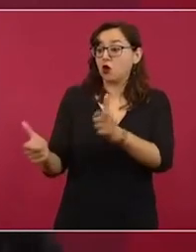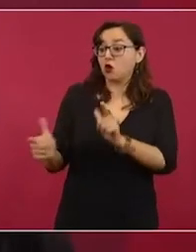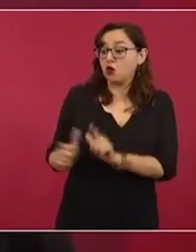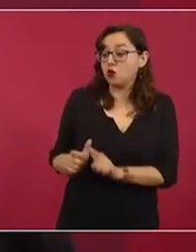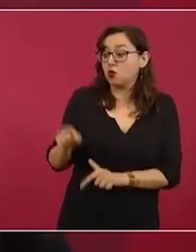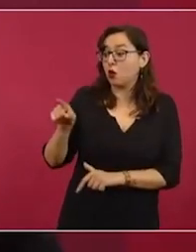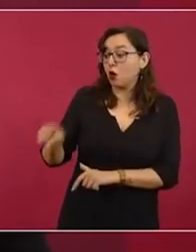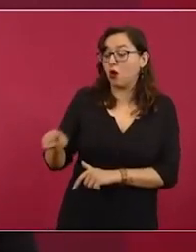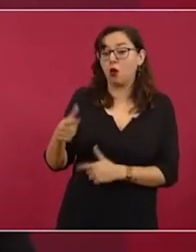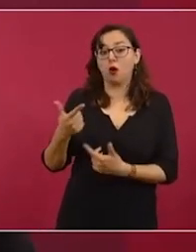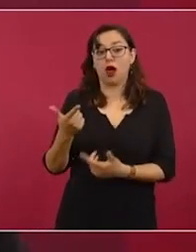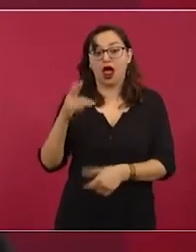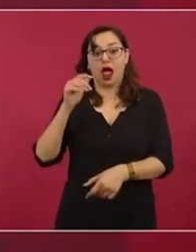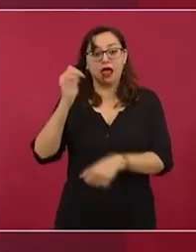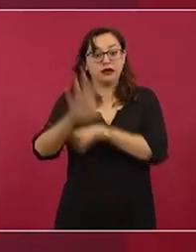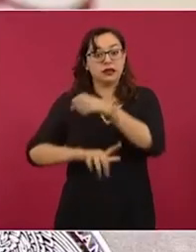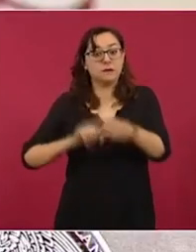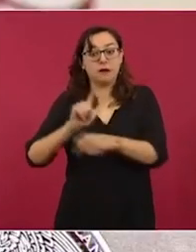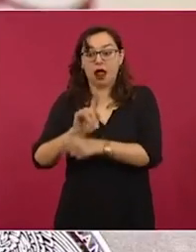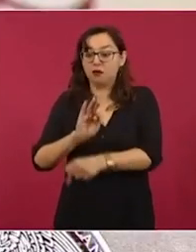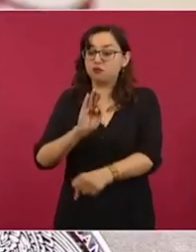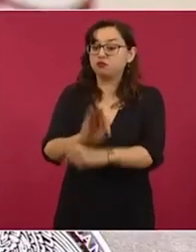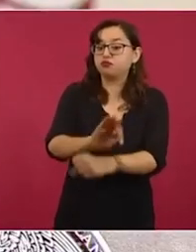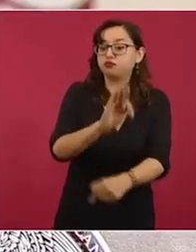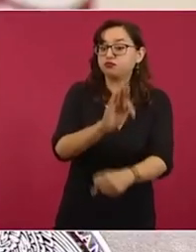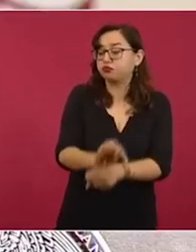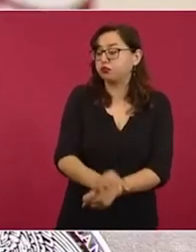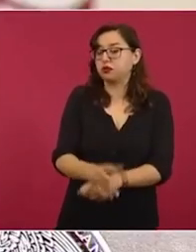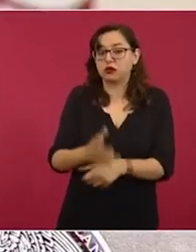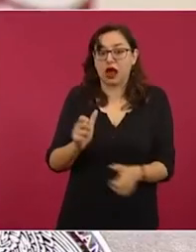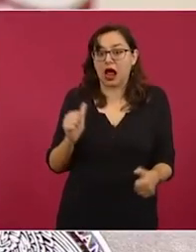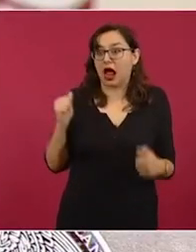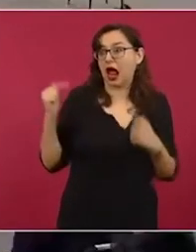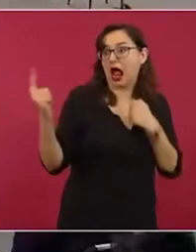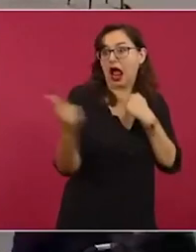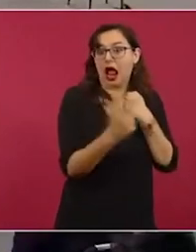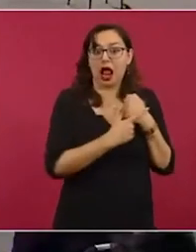para evitarlo. La siguiente, por favor.